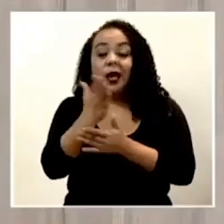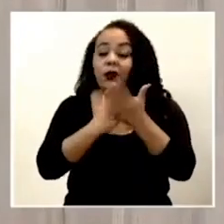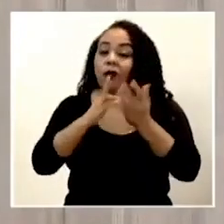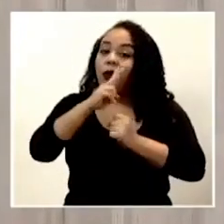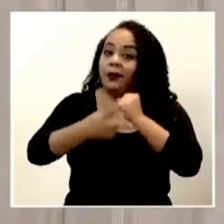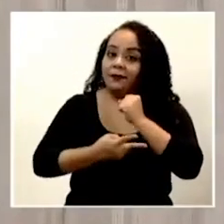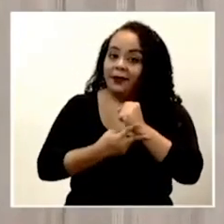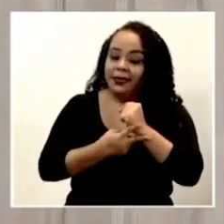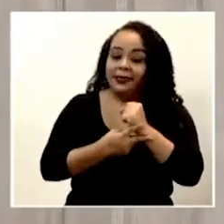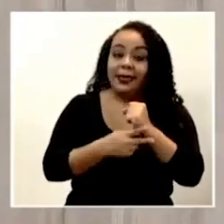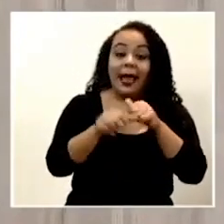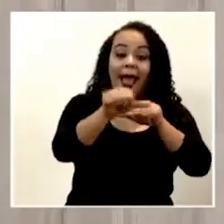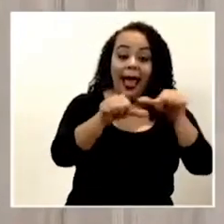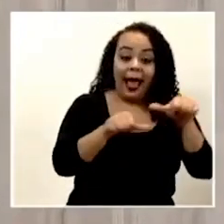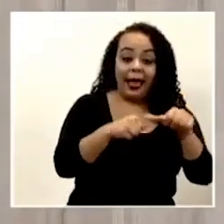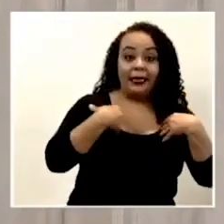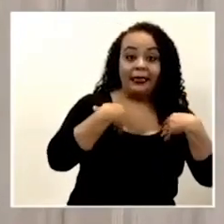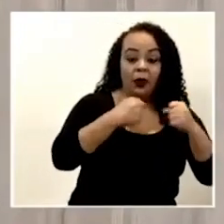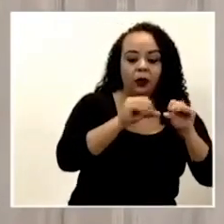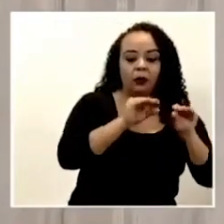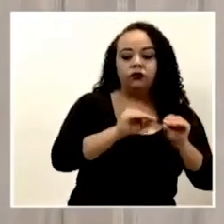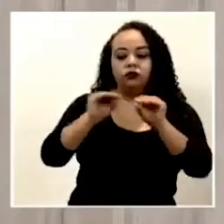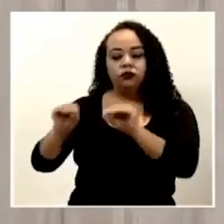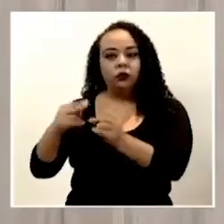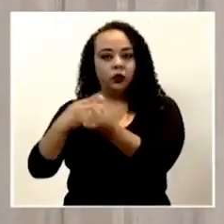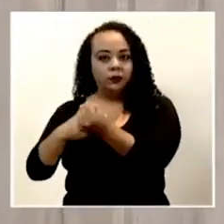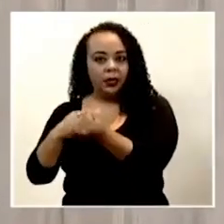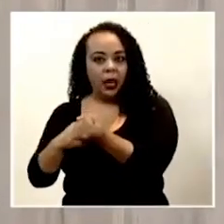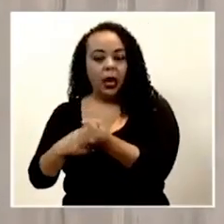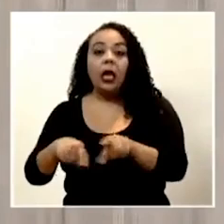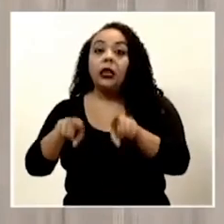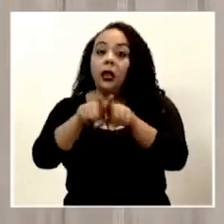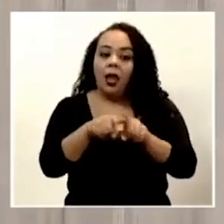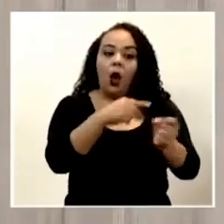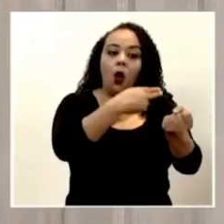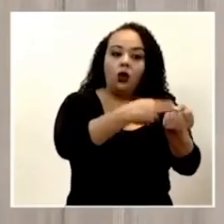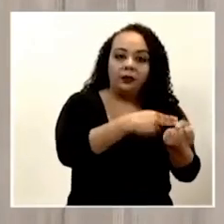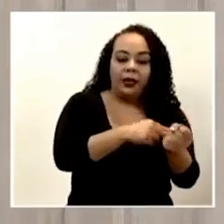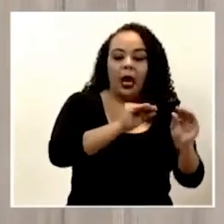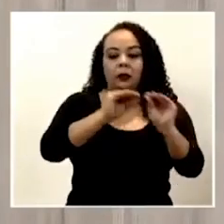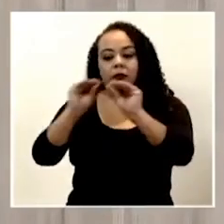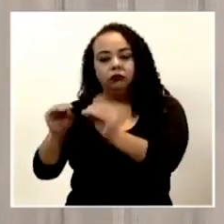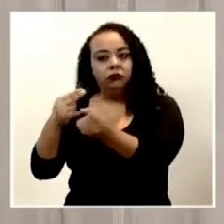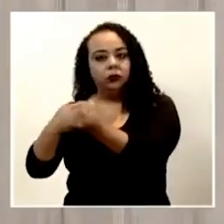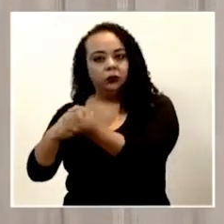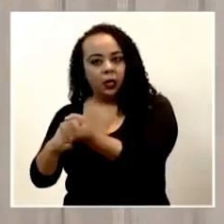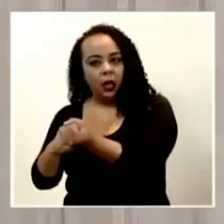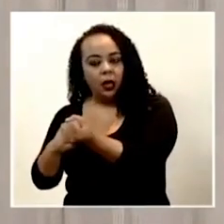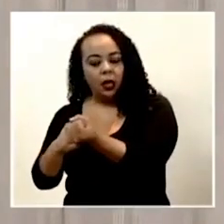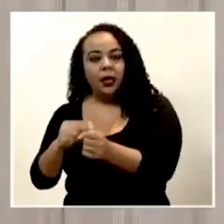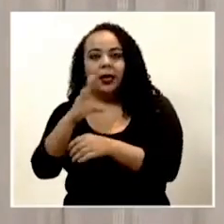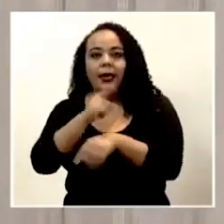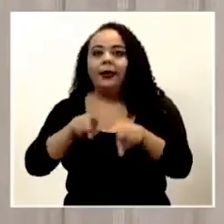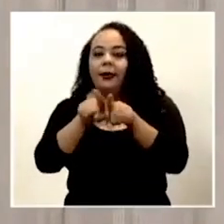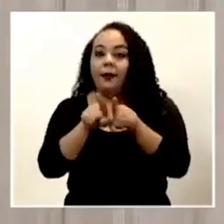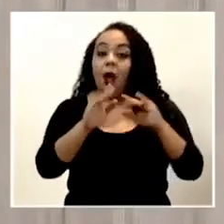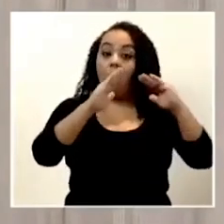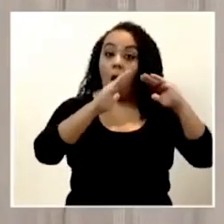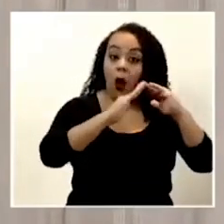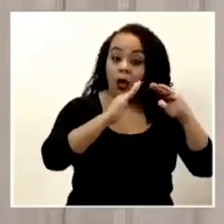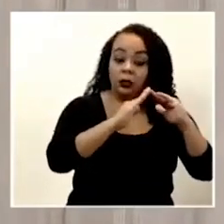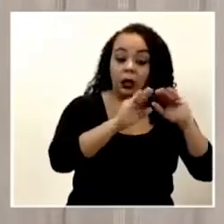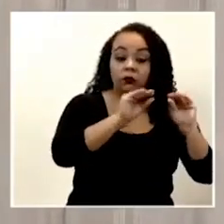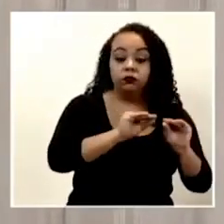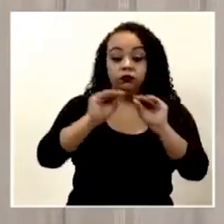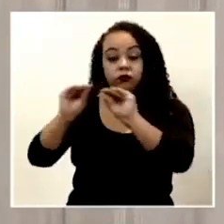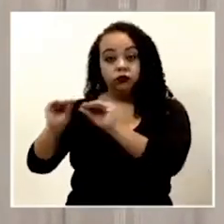entre una área de salud a un hospital, puede ser entre hospitales o puede ser de una casa a un hospital.